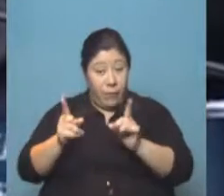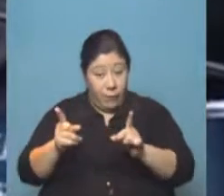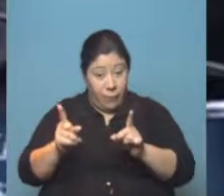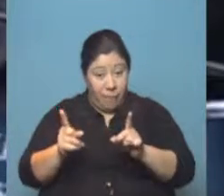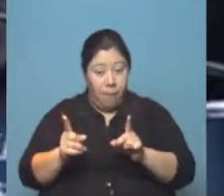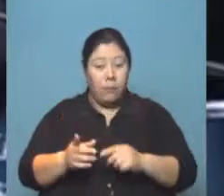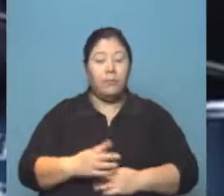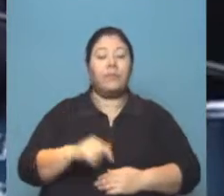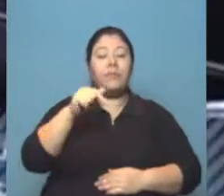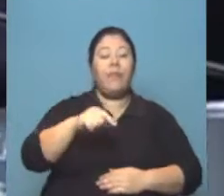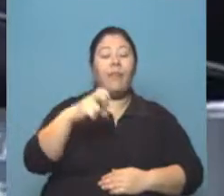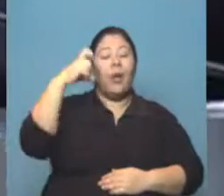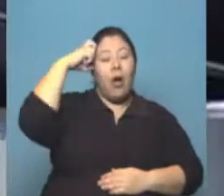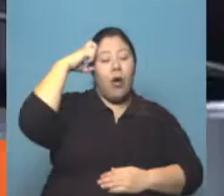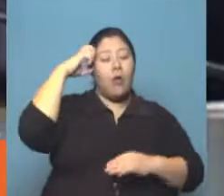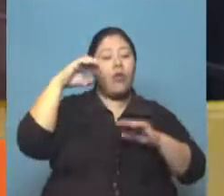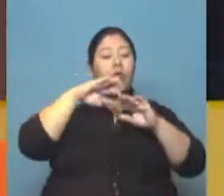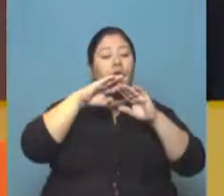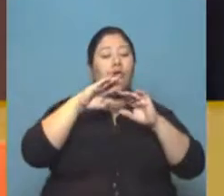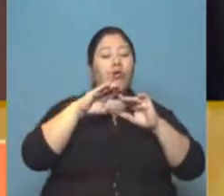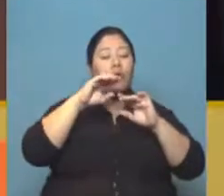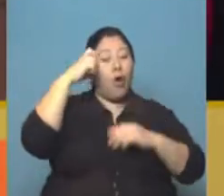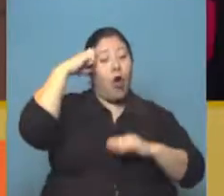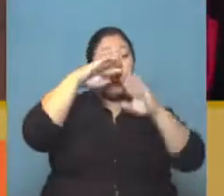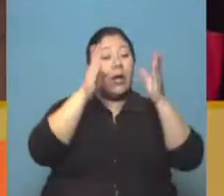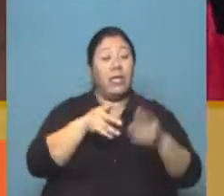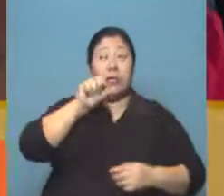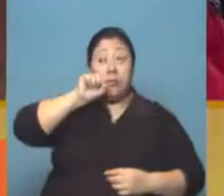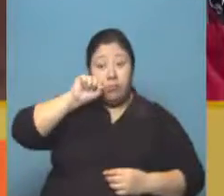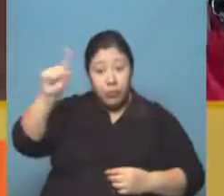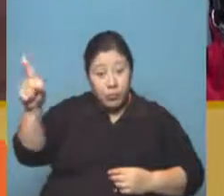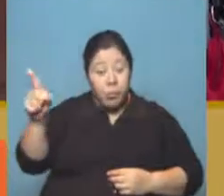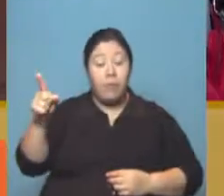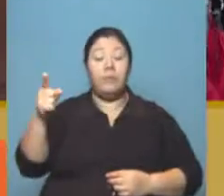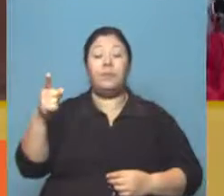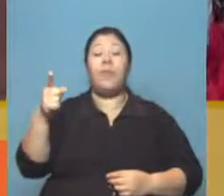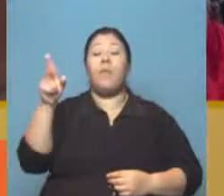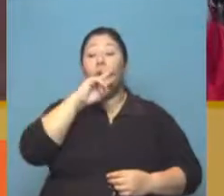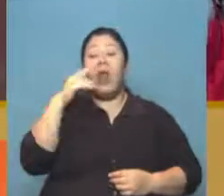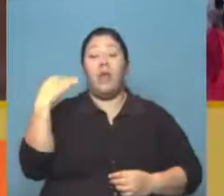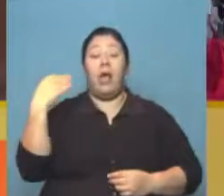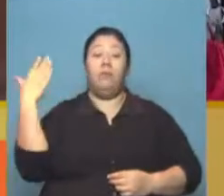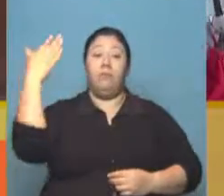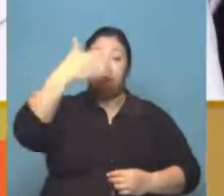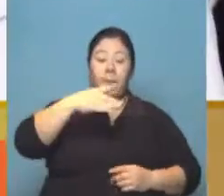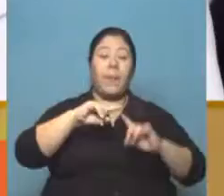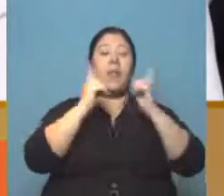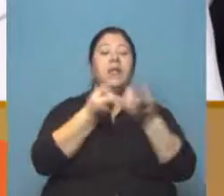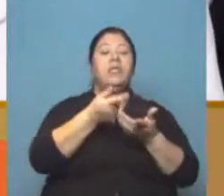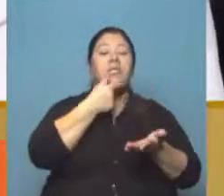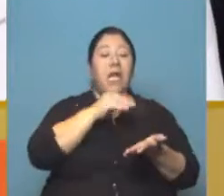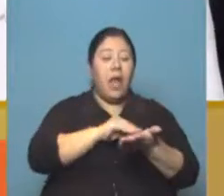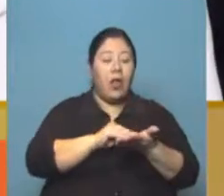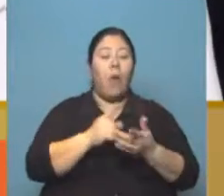del Congreso del vecino país. La jefa de Estado, suspendida, irá al Senado a dar explicaciones por cuatro supuestos delitos de